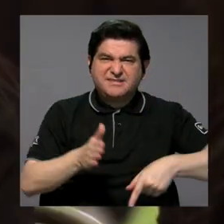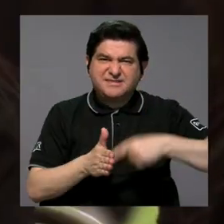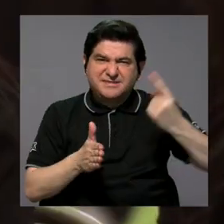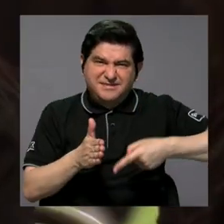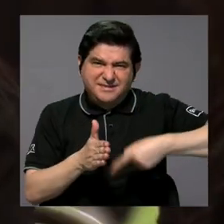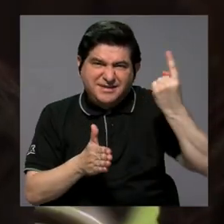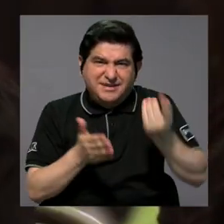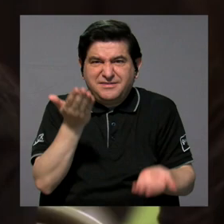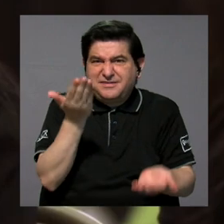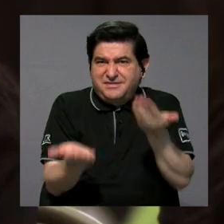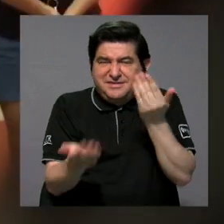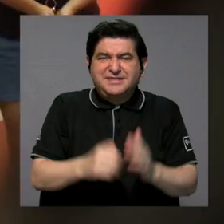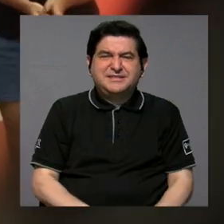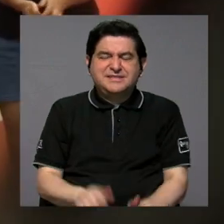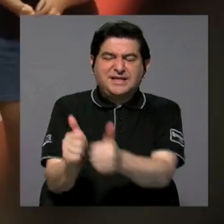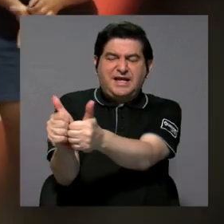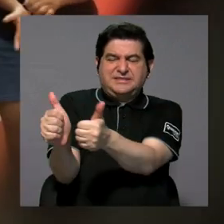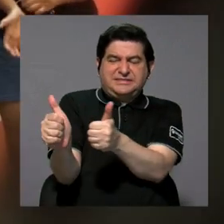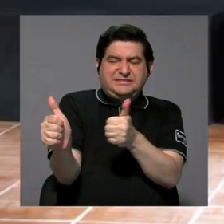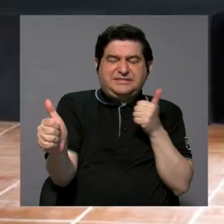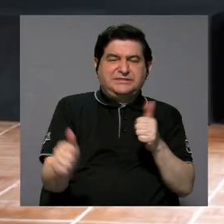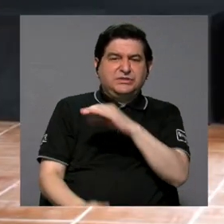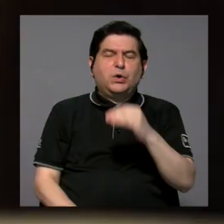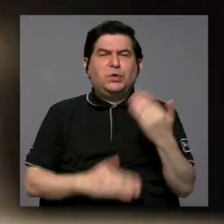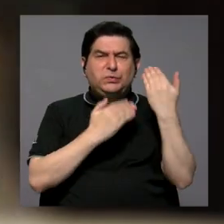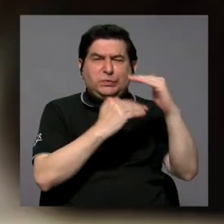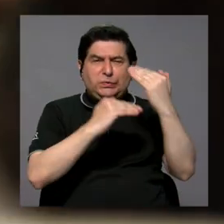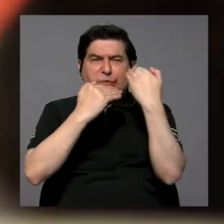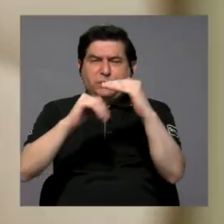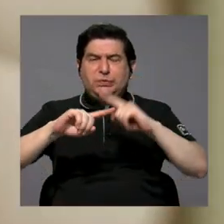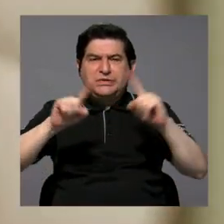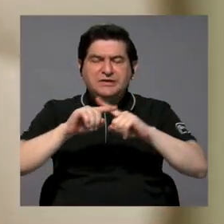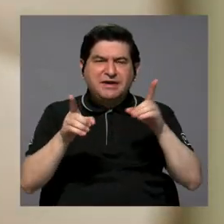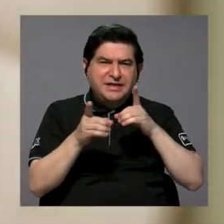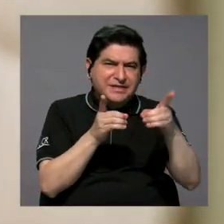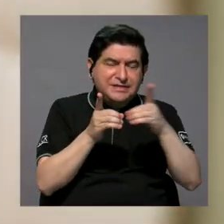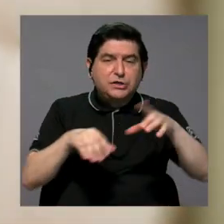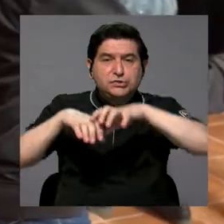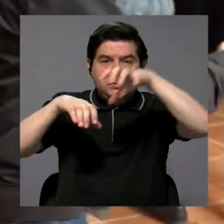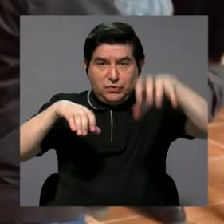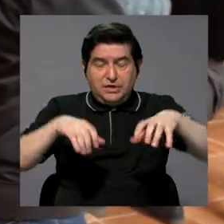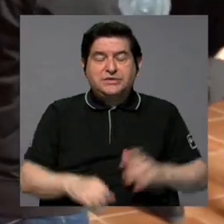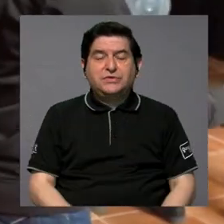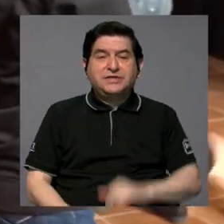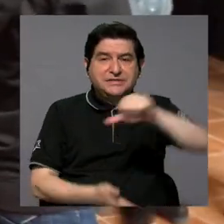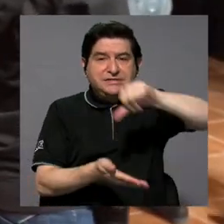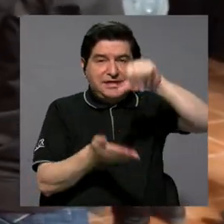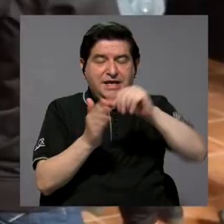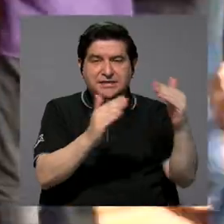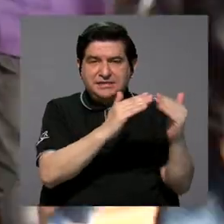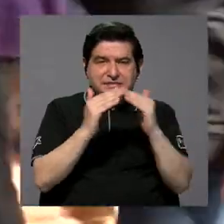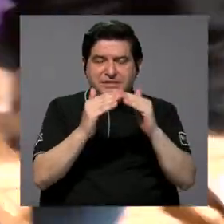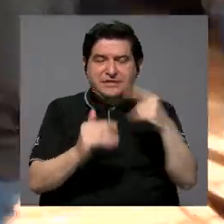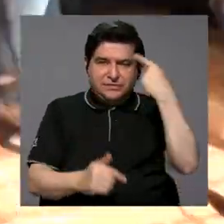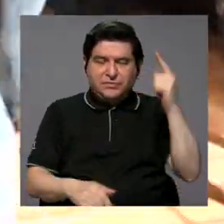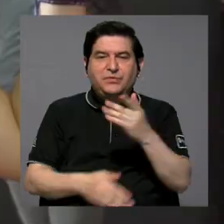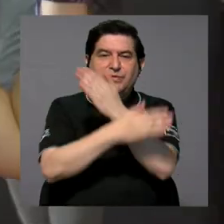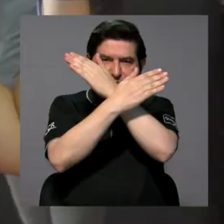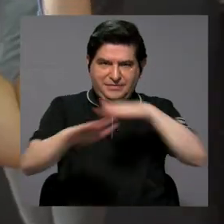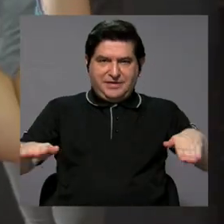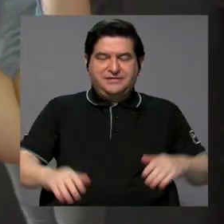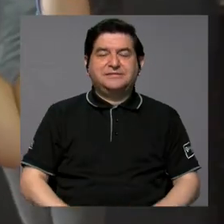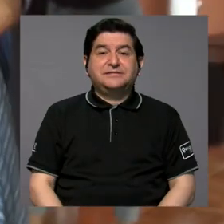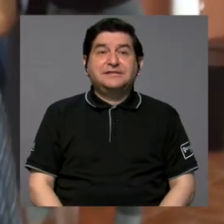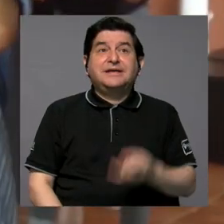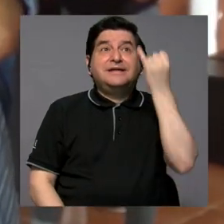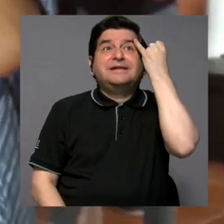veces está rezagada o que tiene algunas limitaciones en los distintos cantones donde se encuentran los centros cívicos por la paz. Entonces, la idea